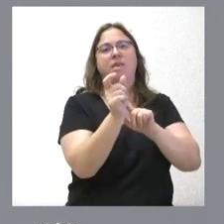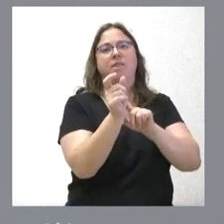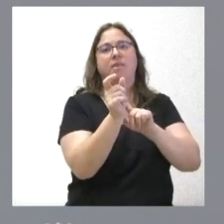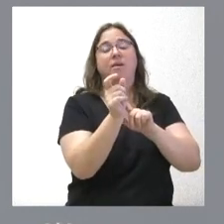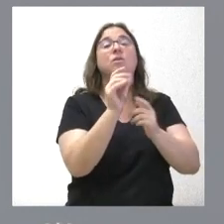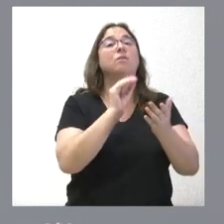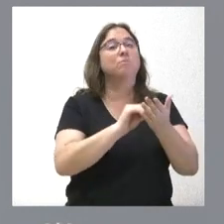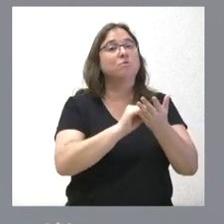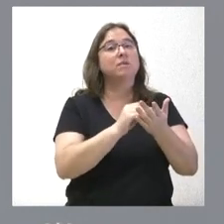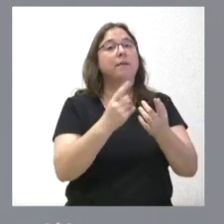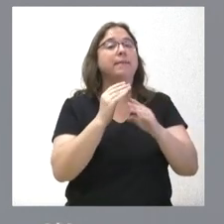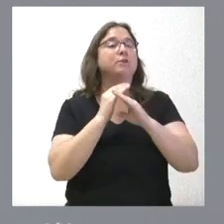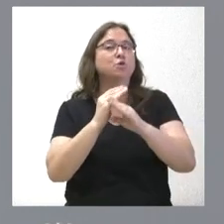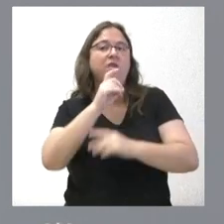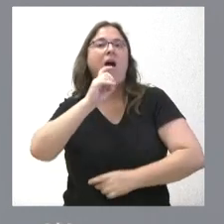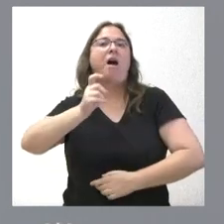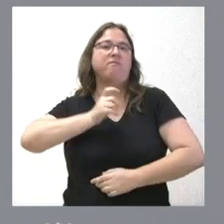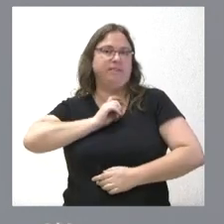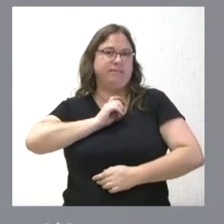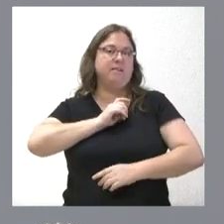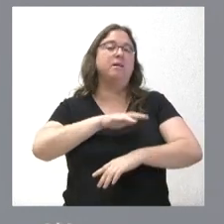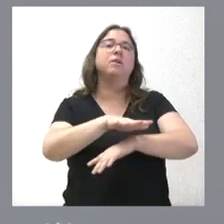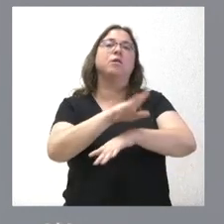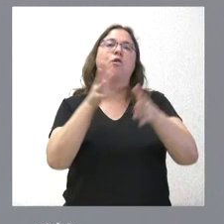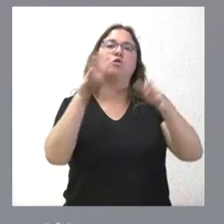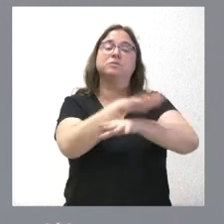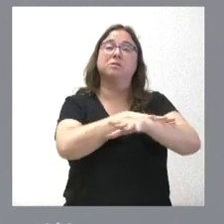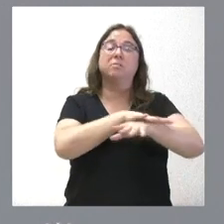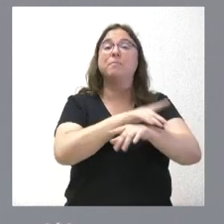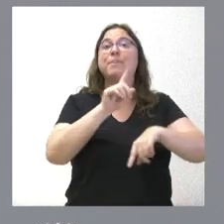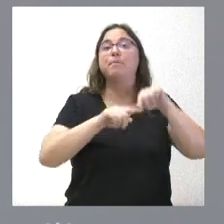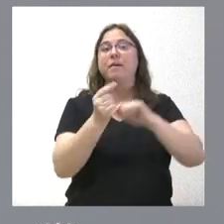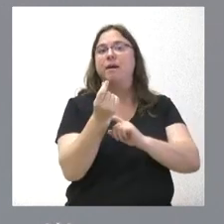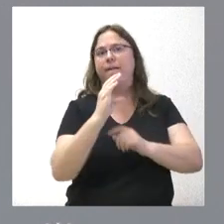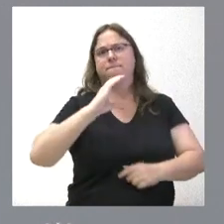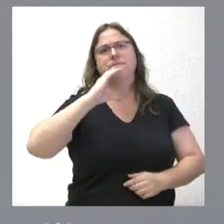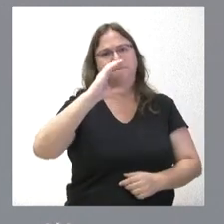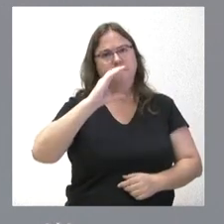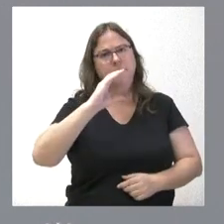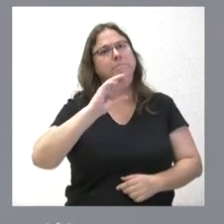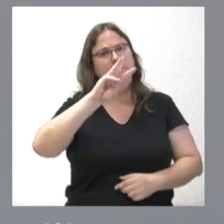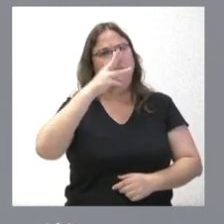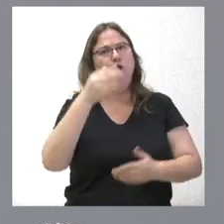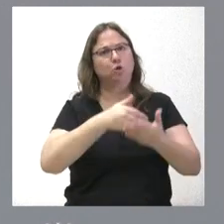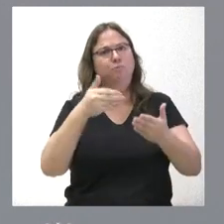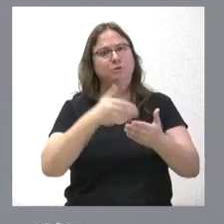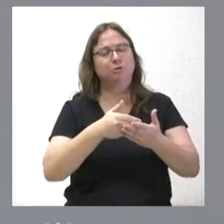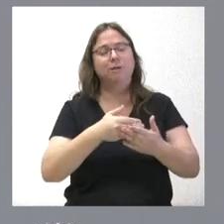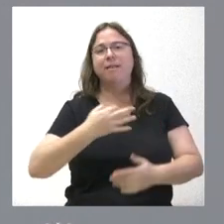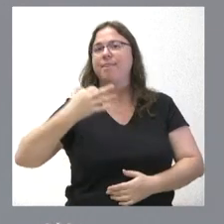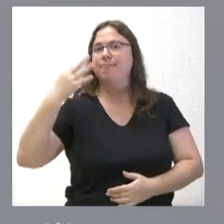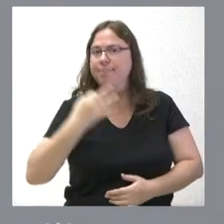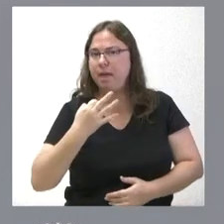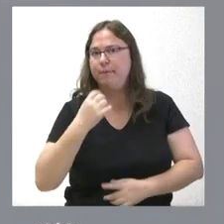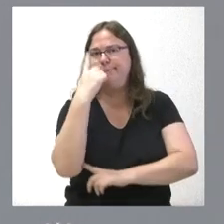al Consejo de Gobierno cuando el importe supera determinadas cantidades. Lógicamente, hablamos de una cantidad muy relevante, 32 millones de euros, y tiene que ser